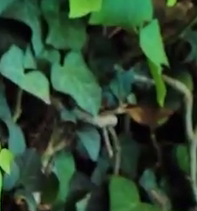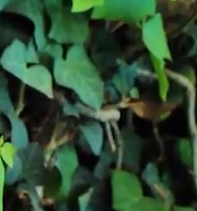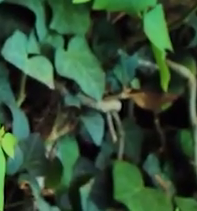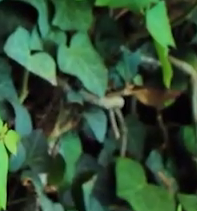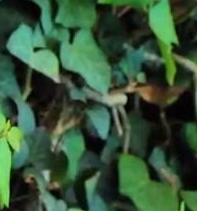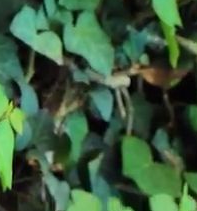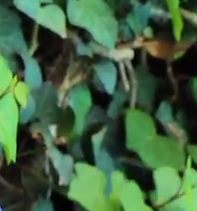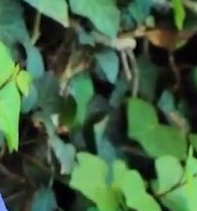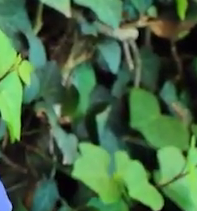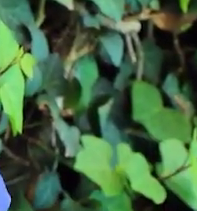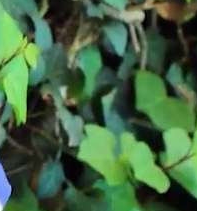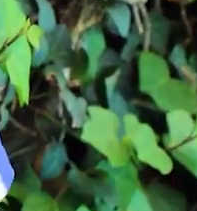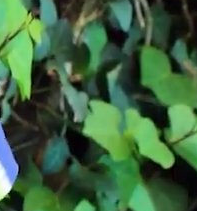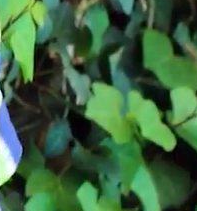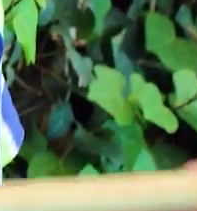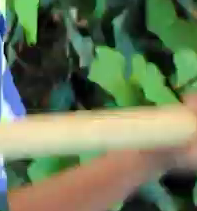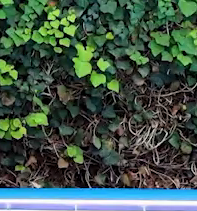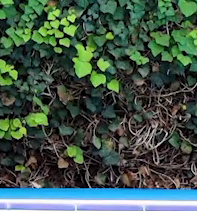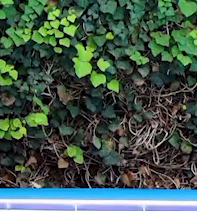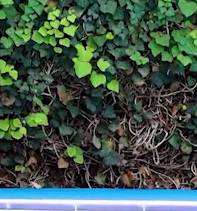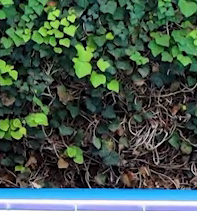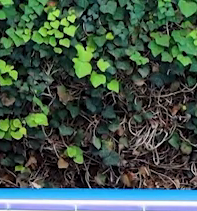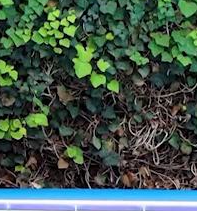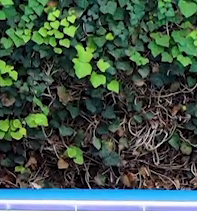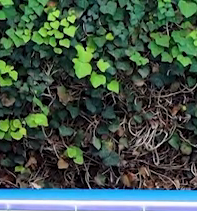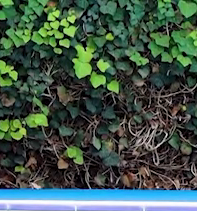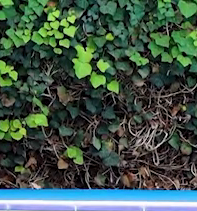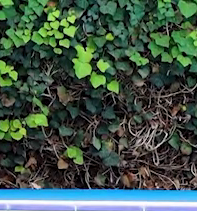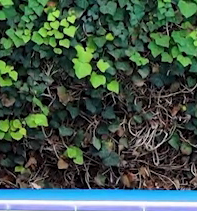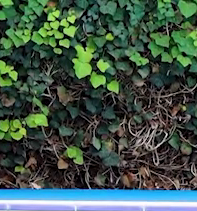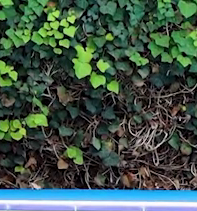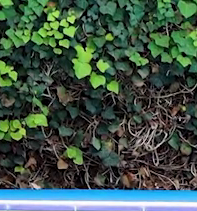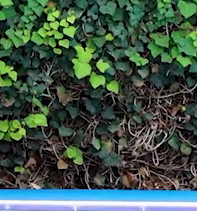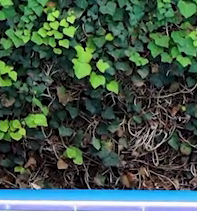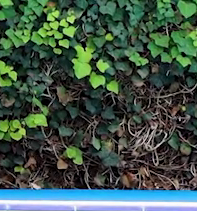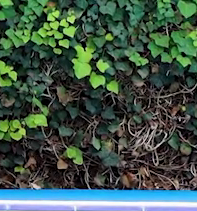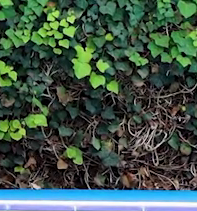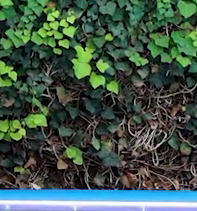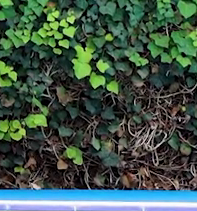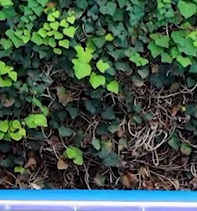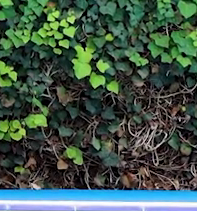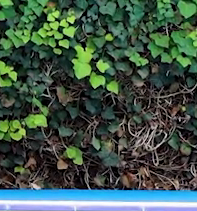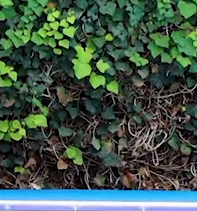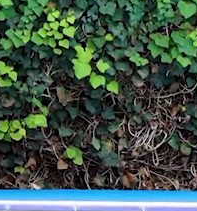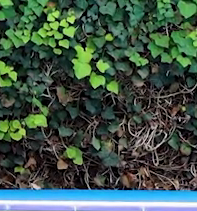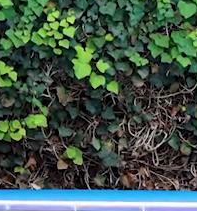Flexionamos y estiramos. Estiramos perfectamente bien los brazos.